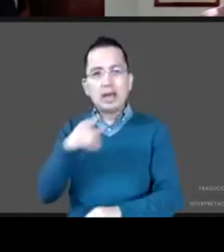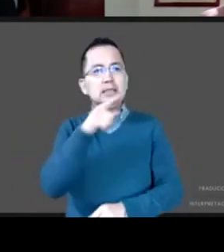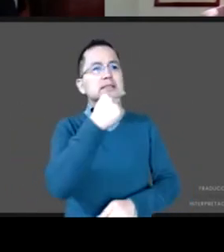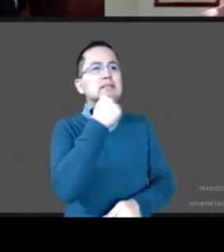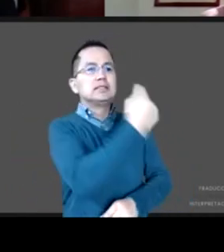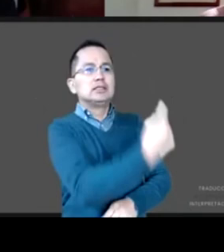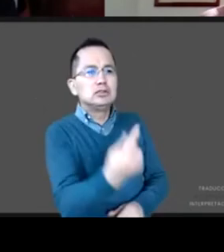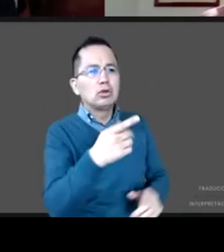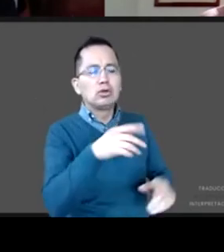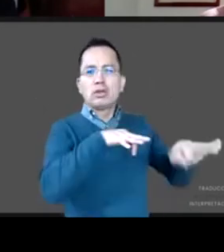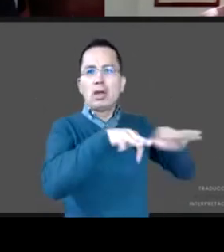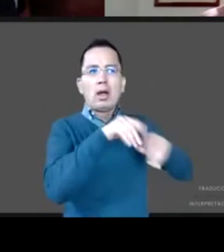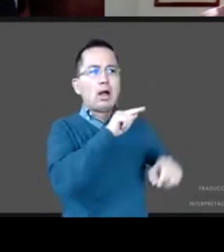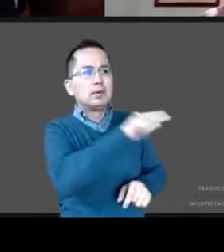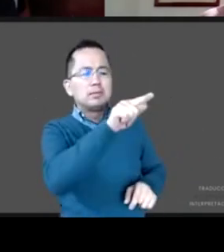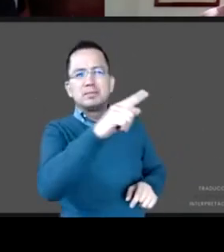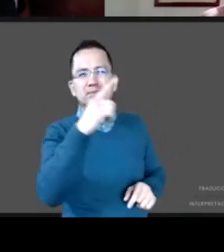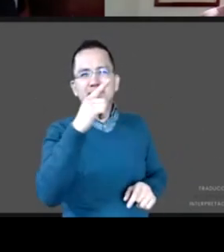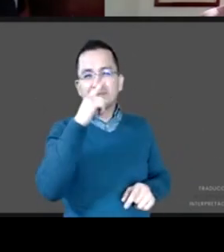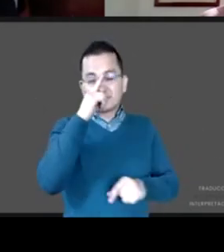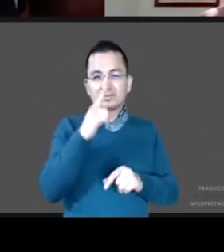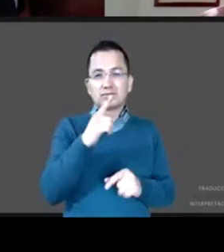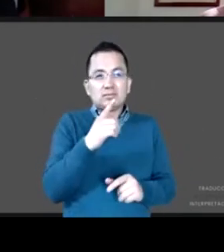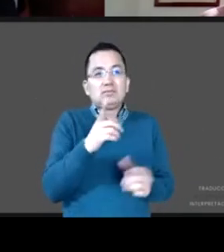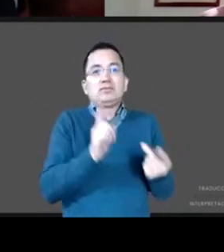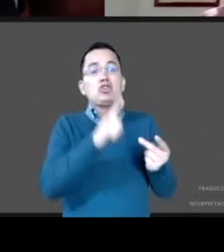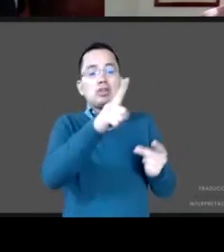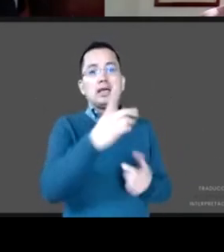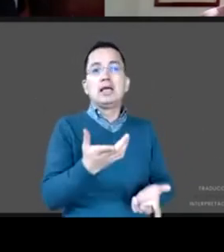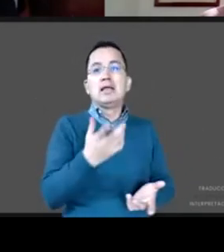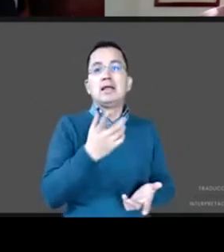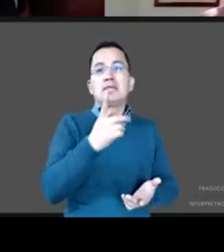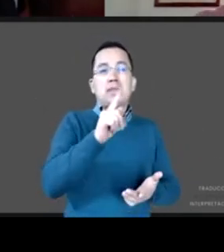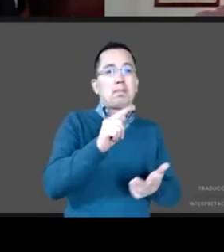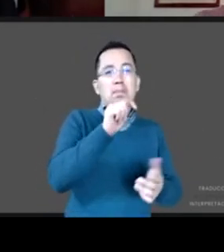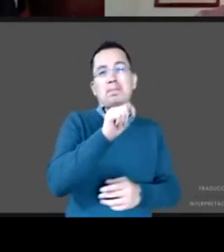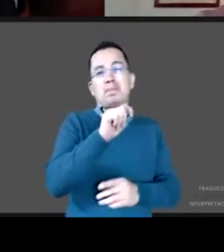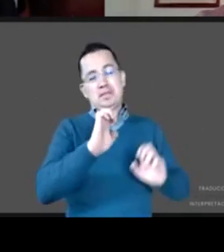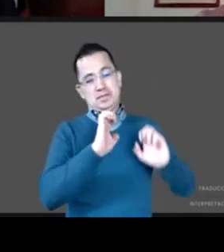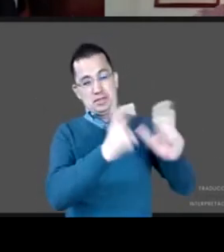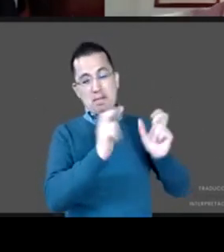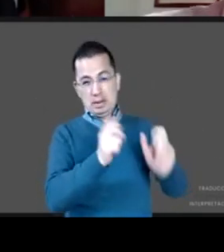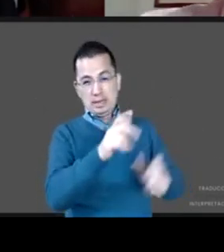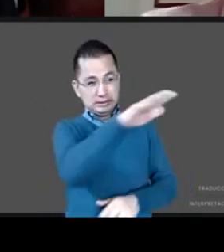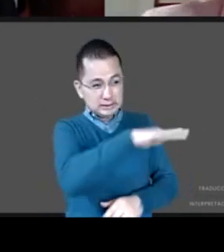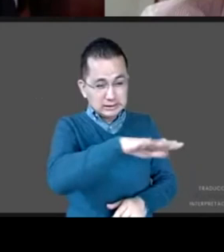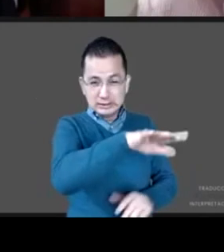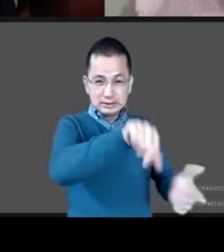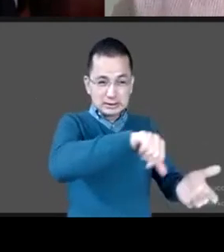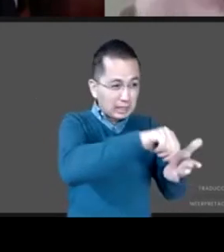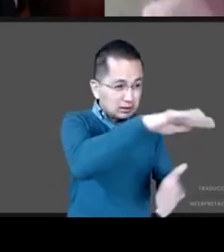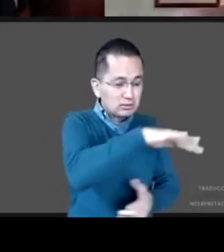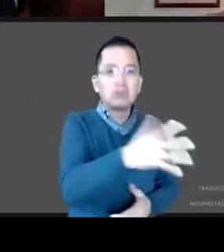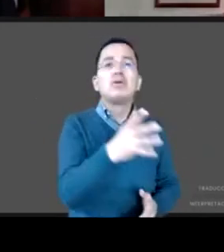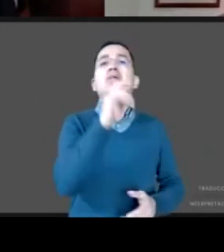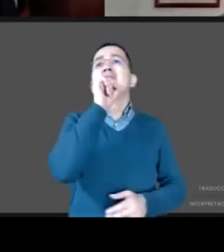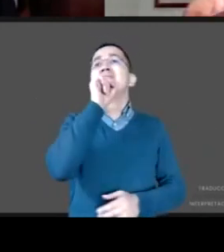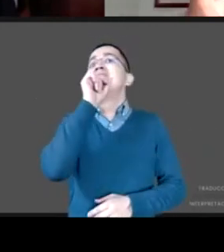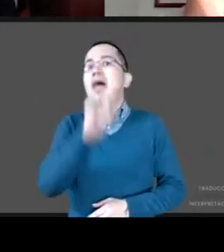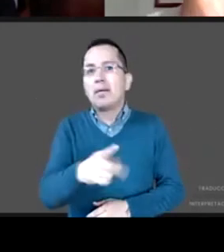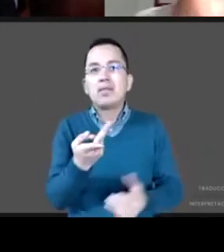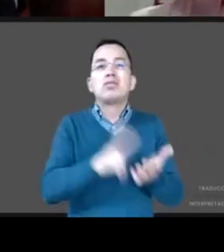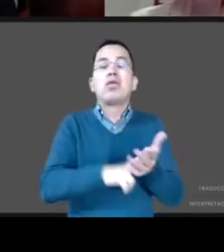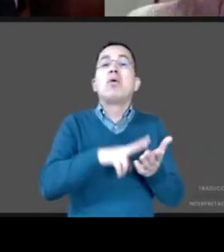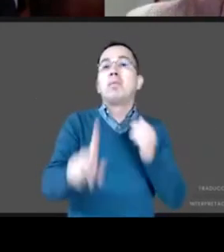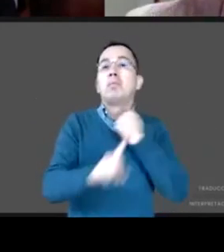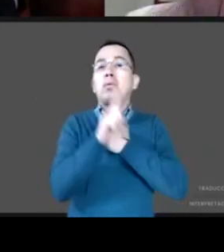cangureras, en el centro de Tapachula. Y obviamente está la explotación sexual de niños y niñas. Entonces, en